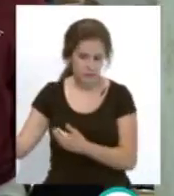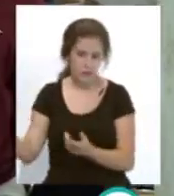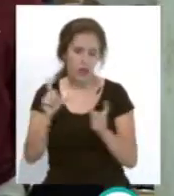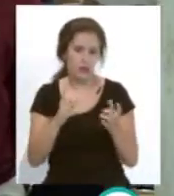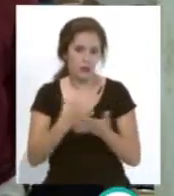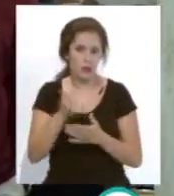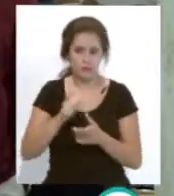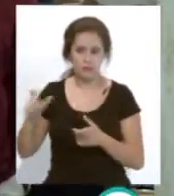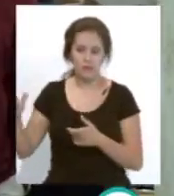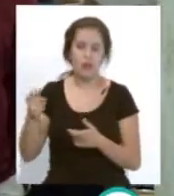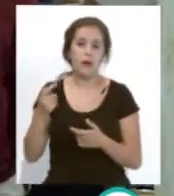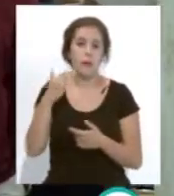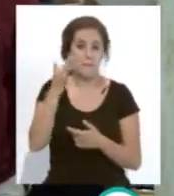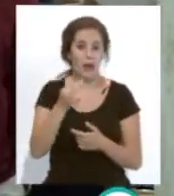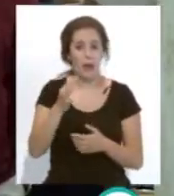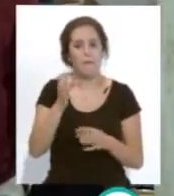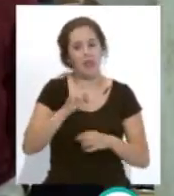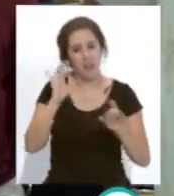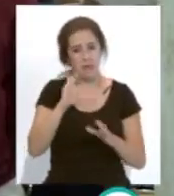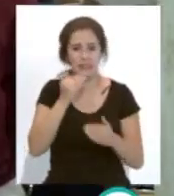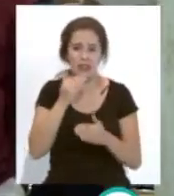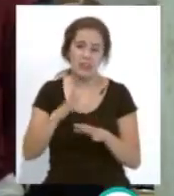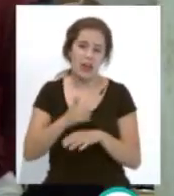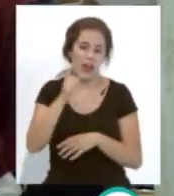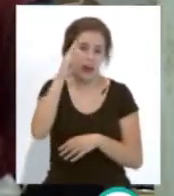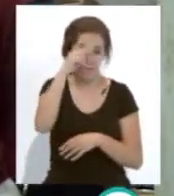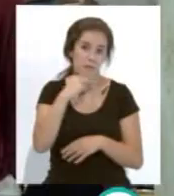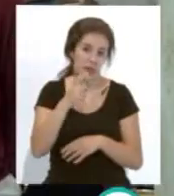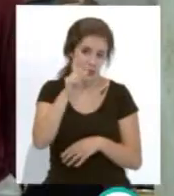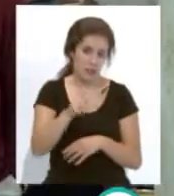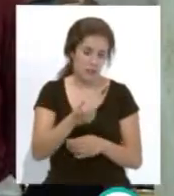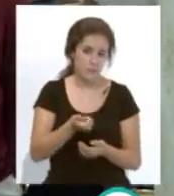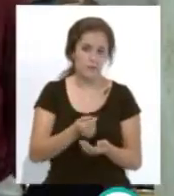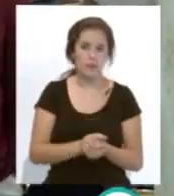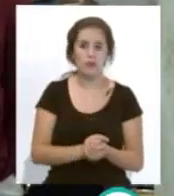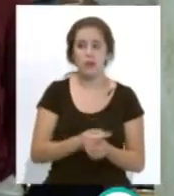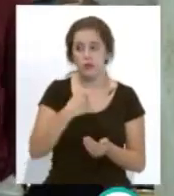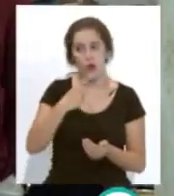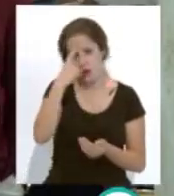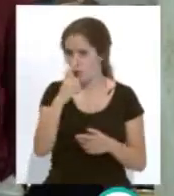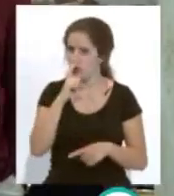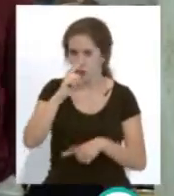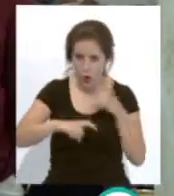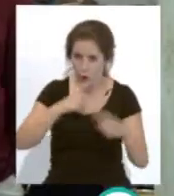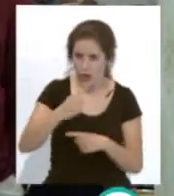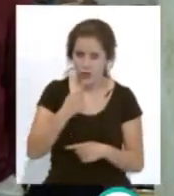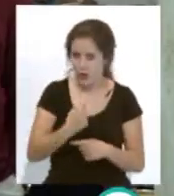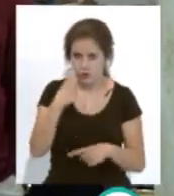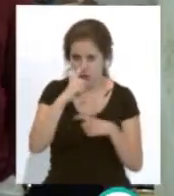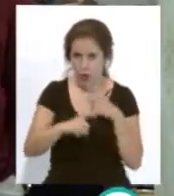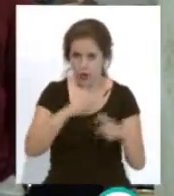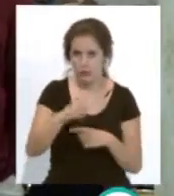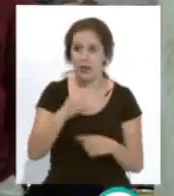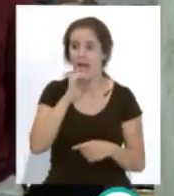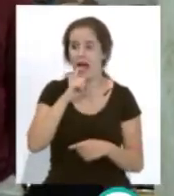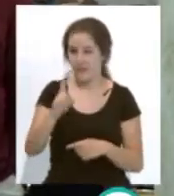y especialmente al padre de Manu y tal que yo los recuerdo y los digo todos los años porque el que avisa no es